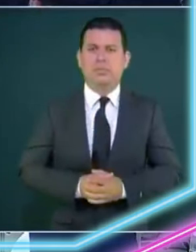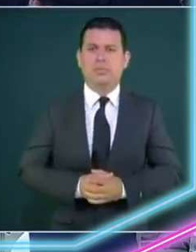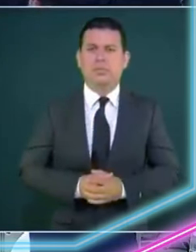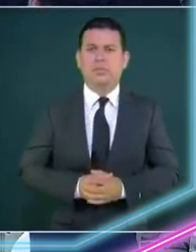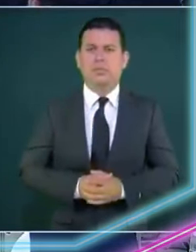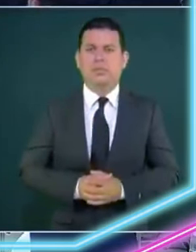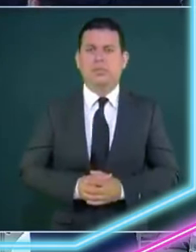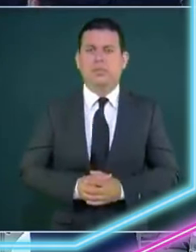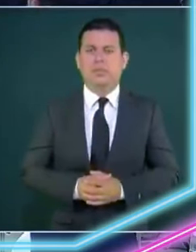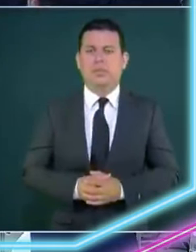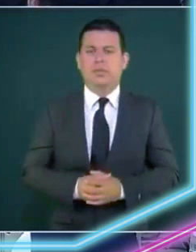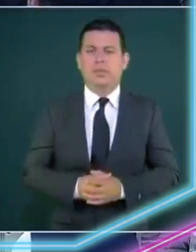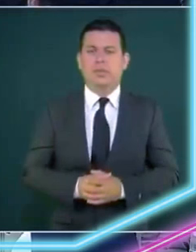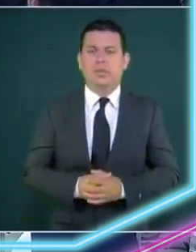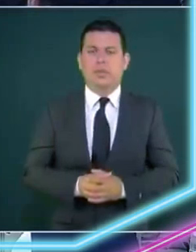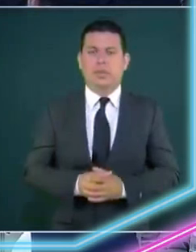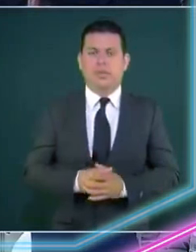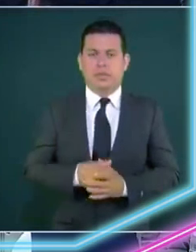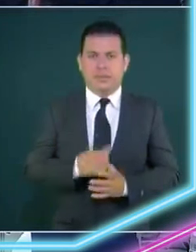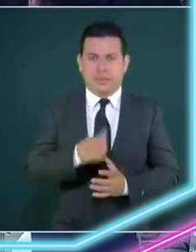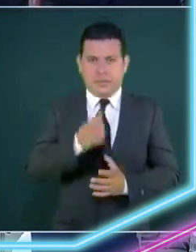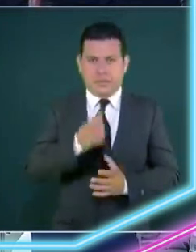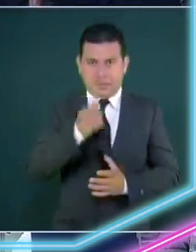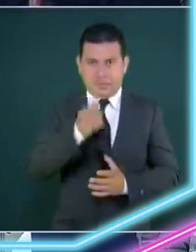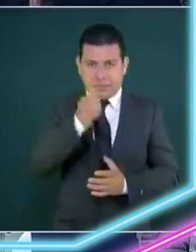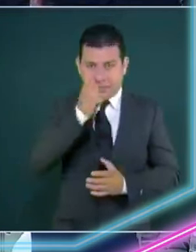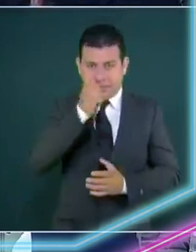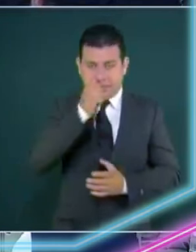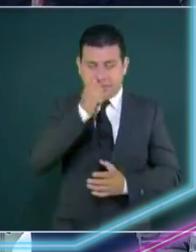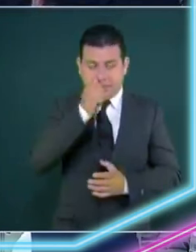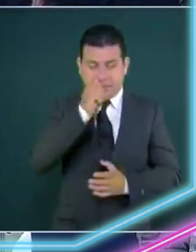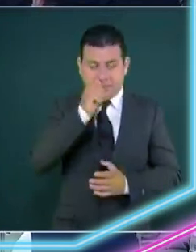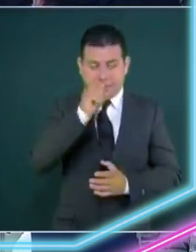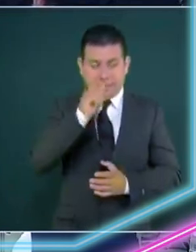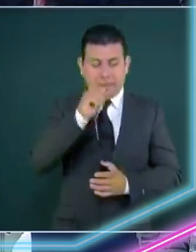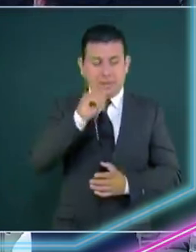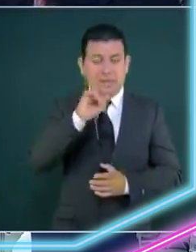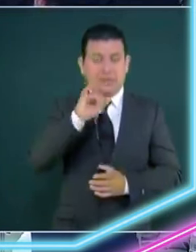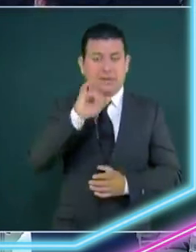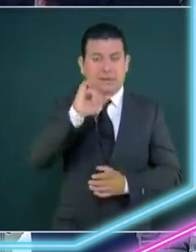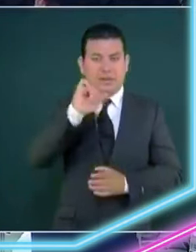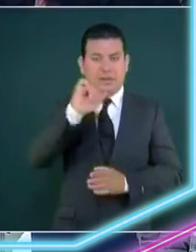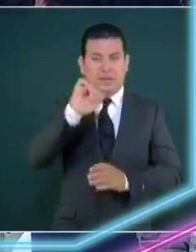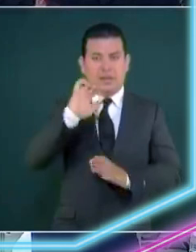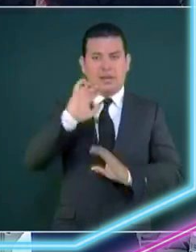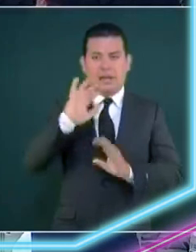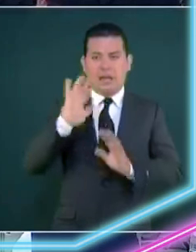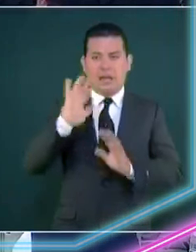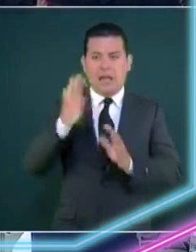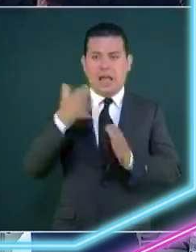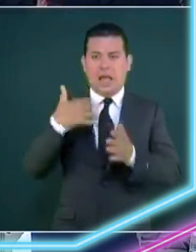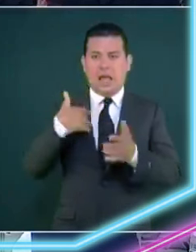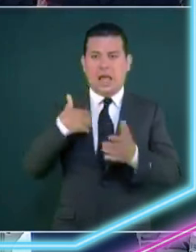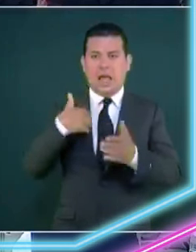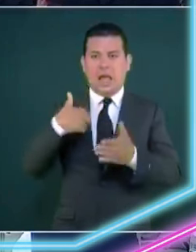falsos nacionalistas aplaudidores de la secta esos no esos están conformes o bueno a lo mejor no están conformes pero pues como no